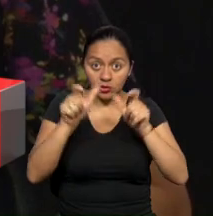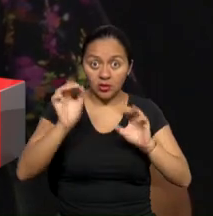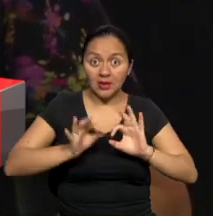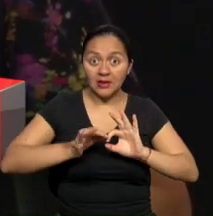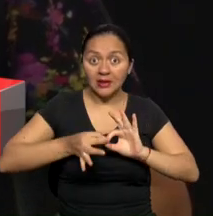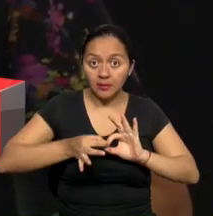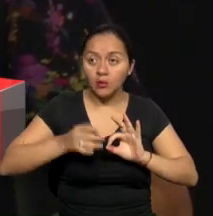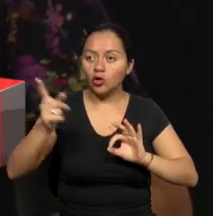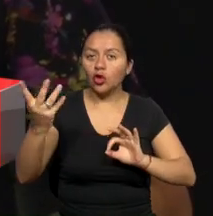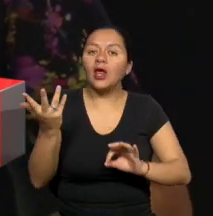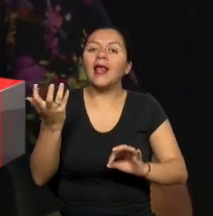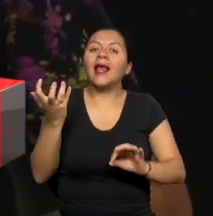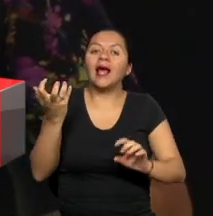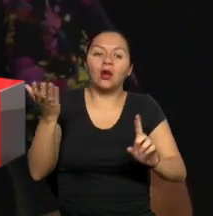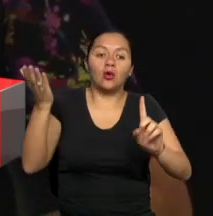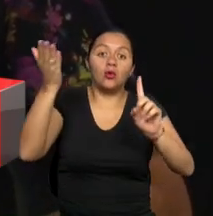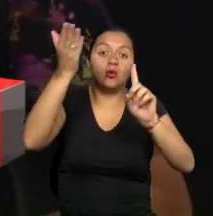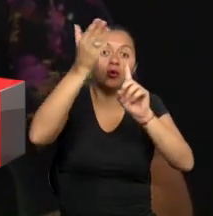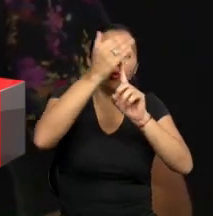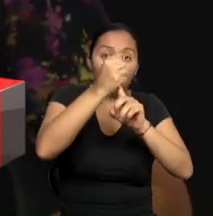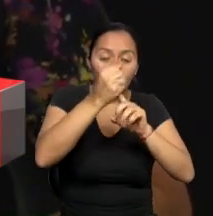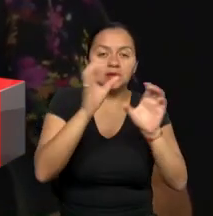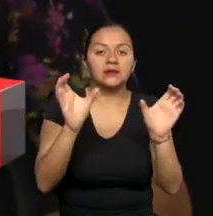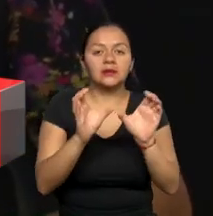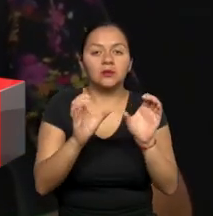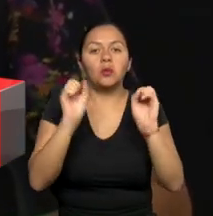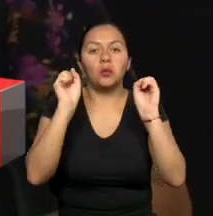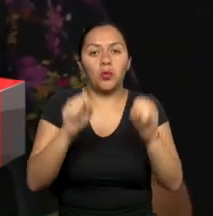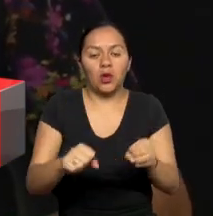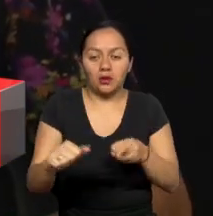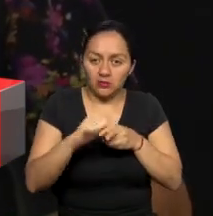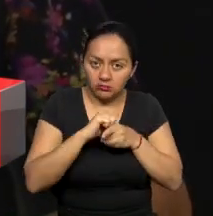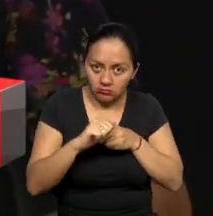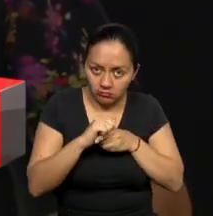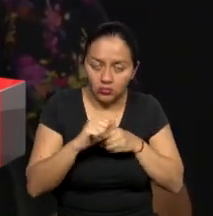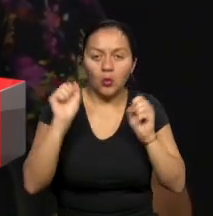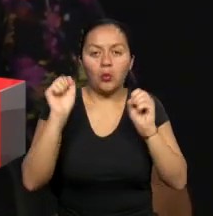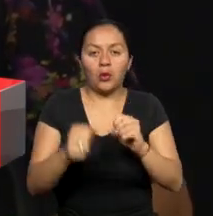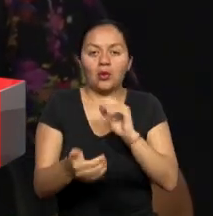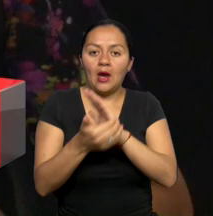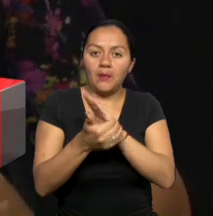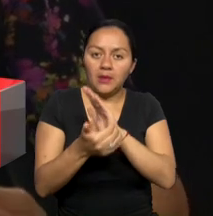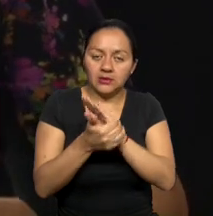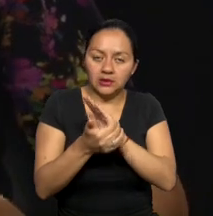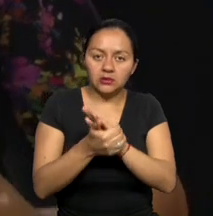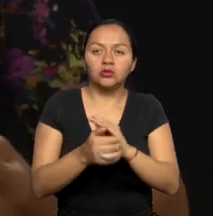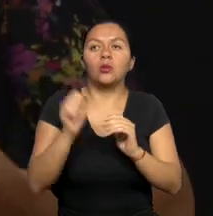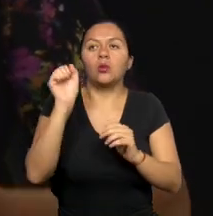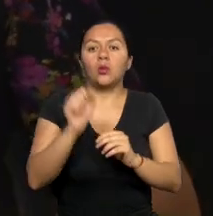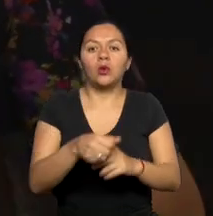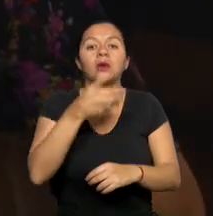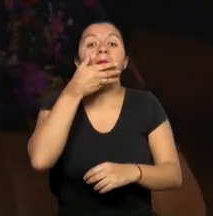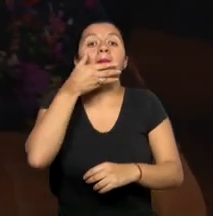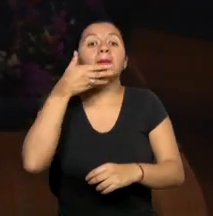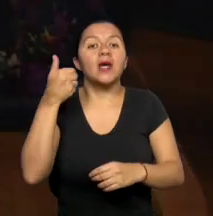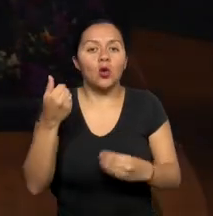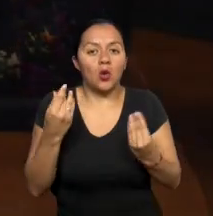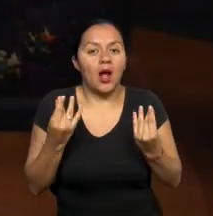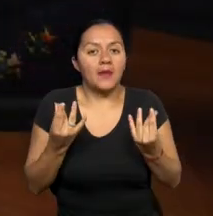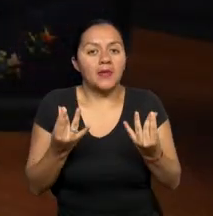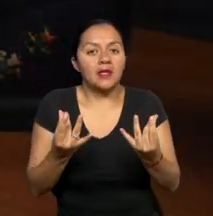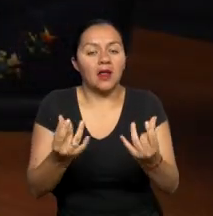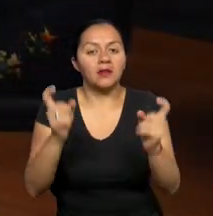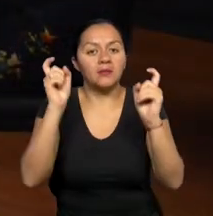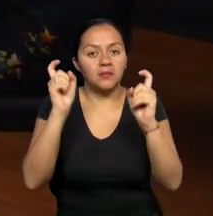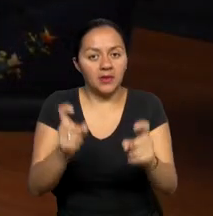quieran alcanzar esta certificación puedan repasar, puedan capacitarse, puedan mejorar sus destrezas para ir